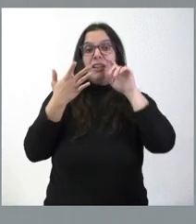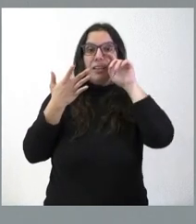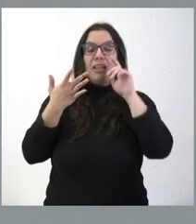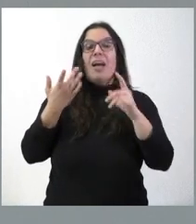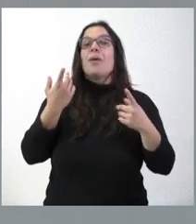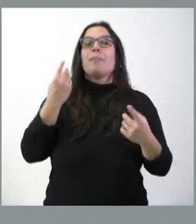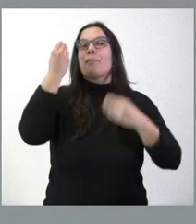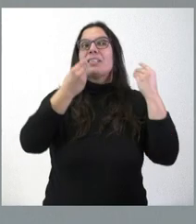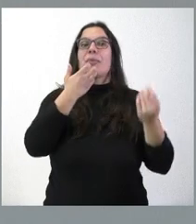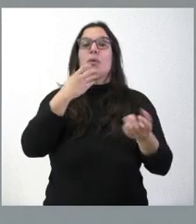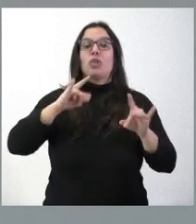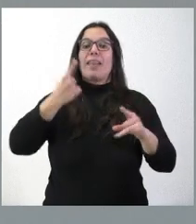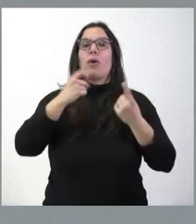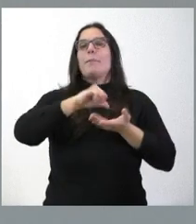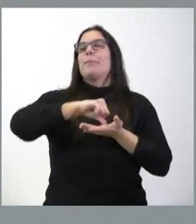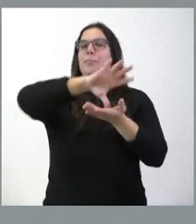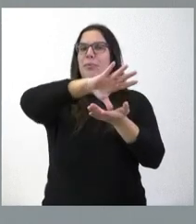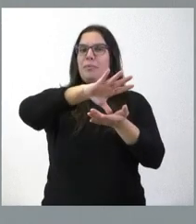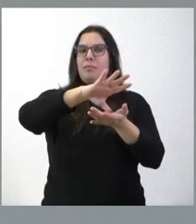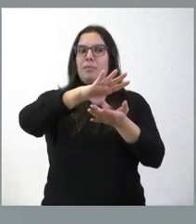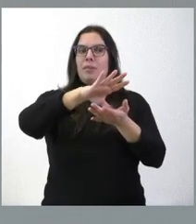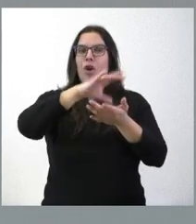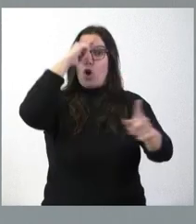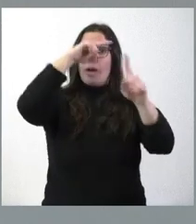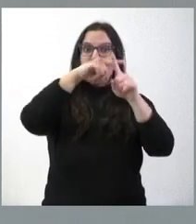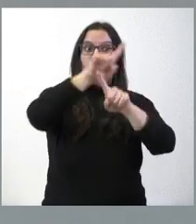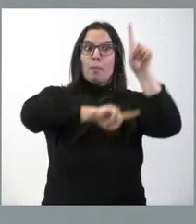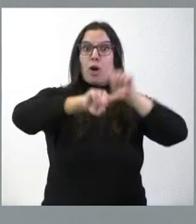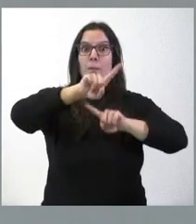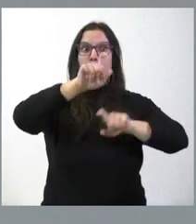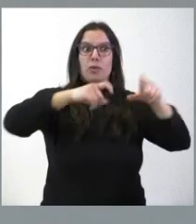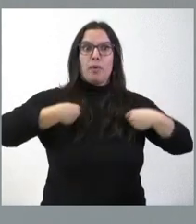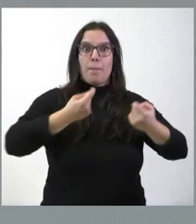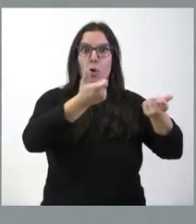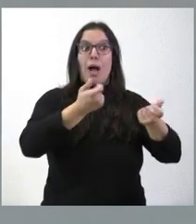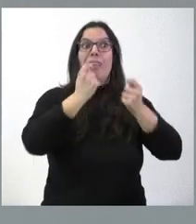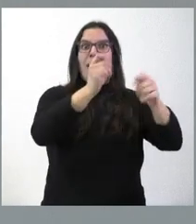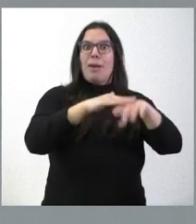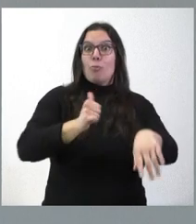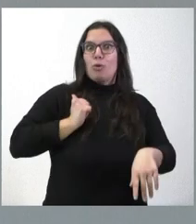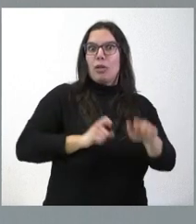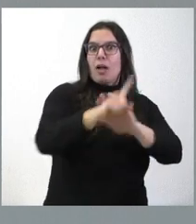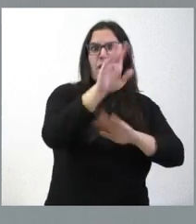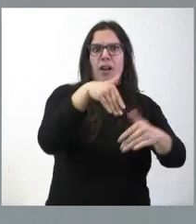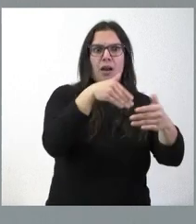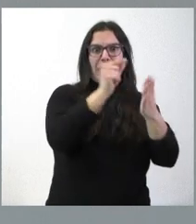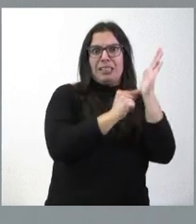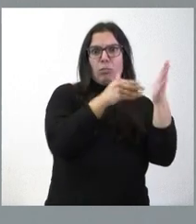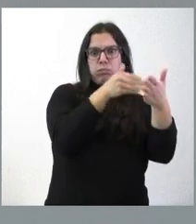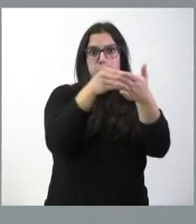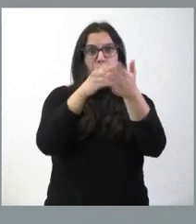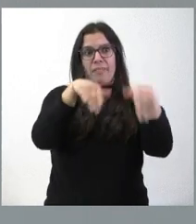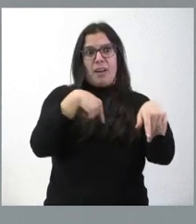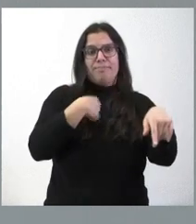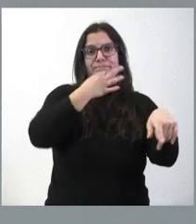determinadas sedes hacia zonas con problemas demográficos, al final se ponen determinados requisitos que lo que permiten es volver a concentrar